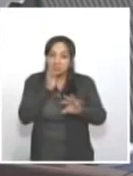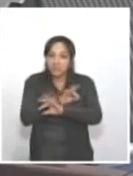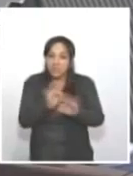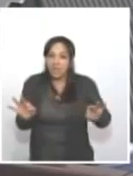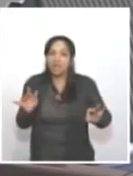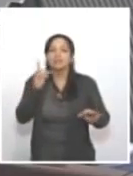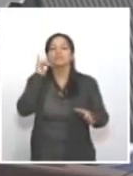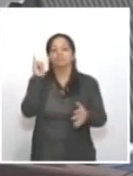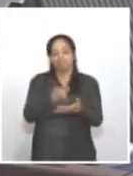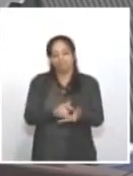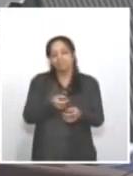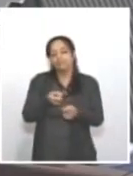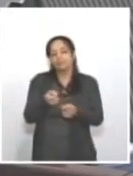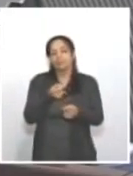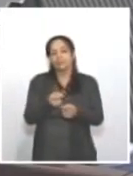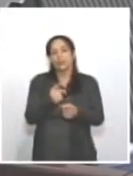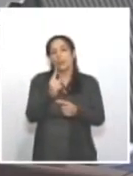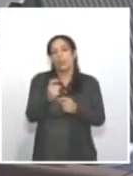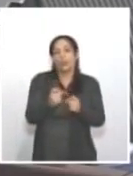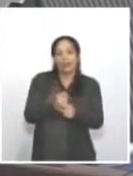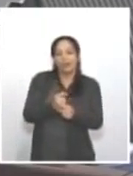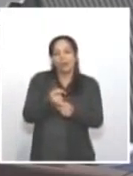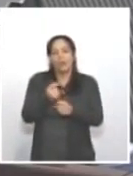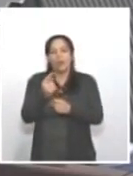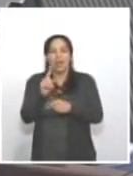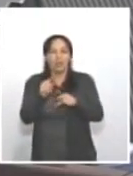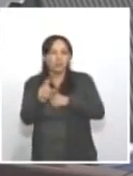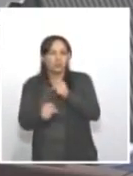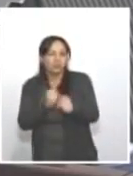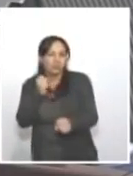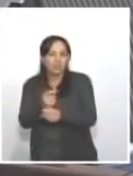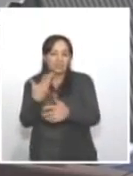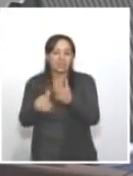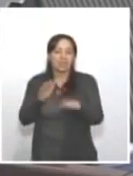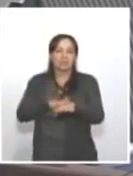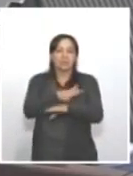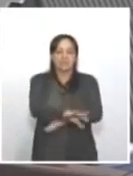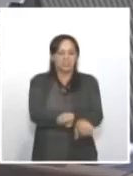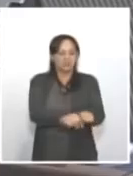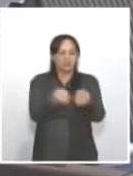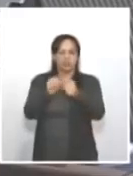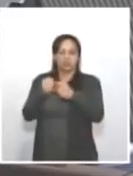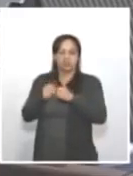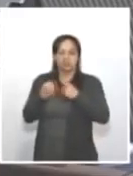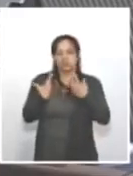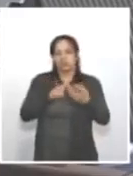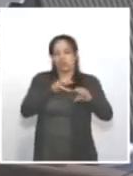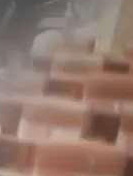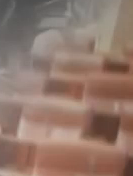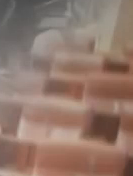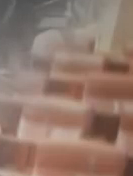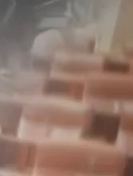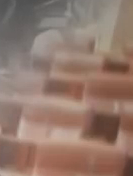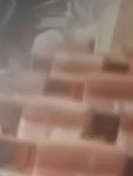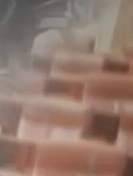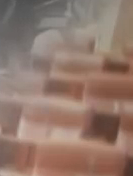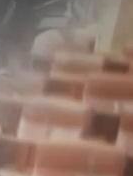pocos años vamos a empezar a ver las consecuencias nefastas de nuestro actuar cotidiano.